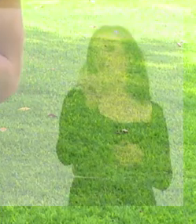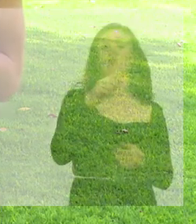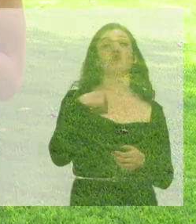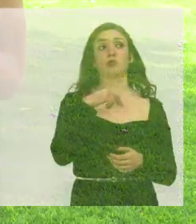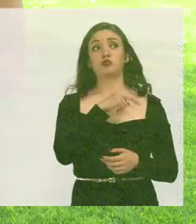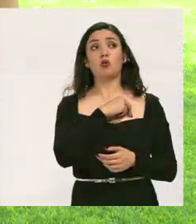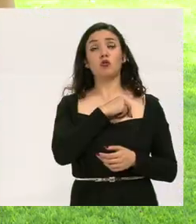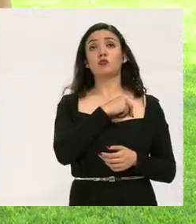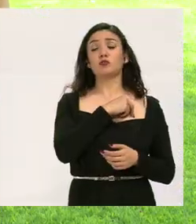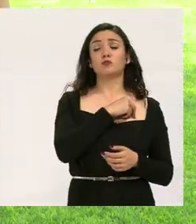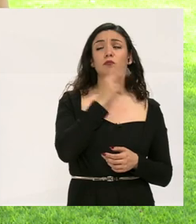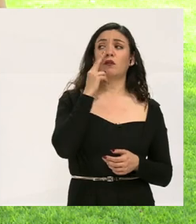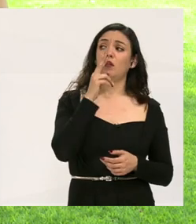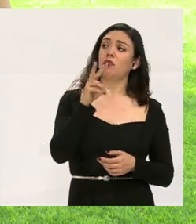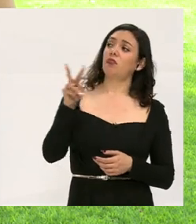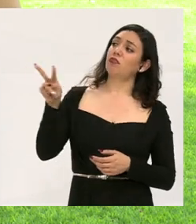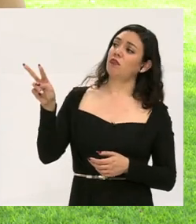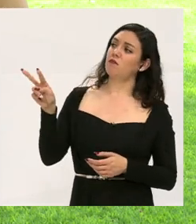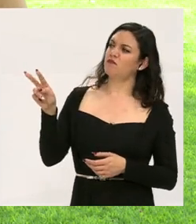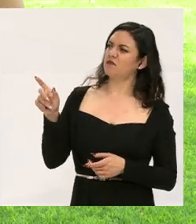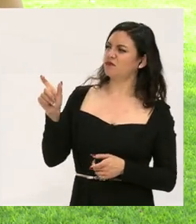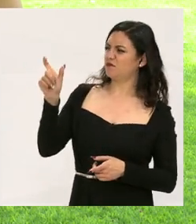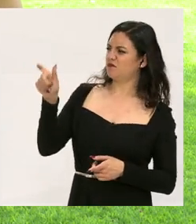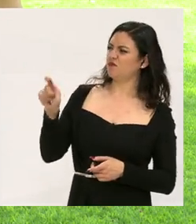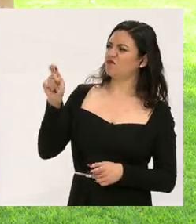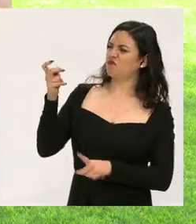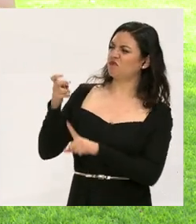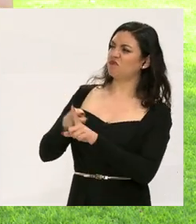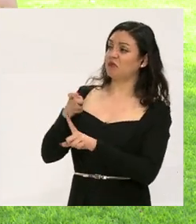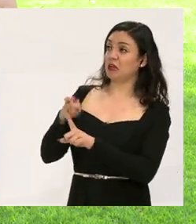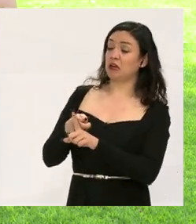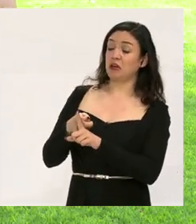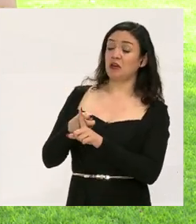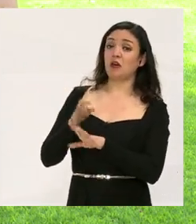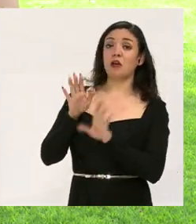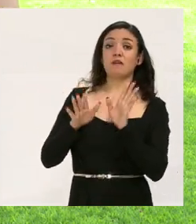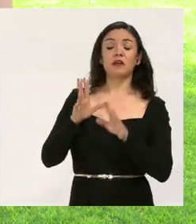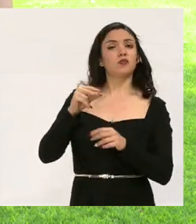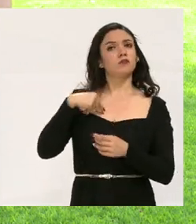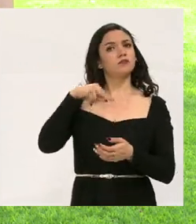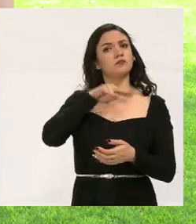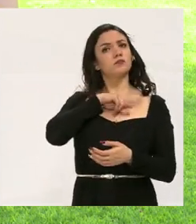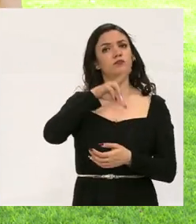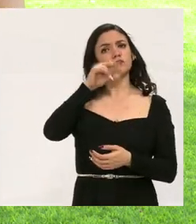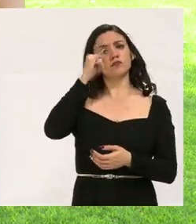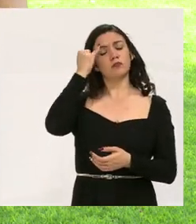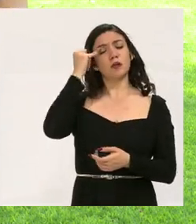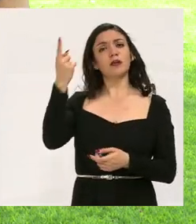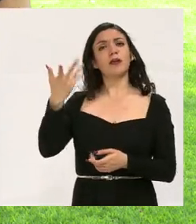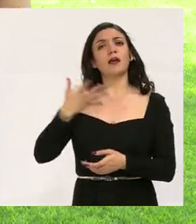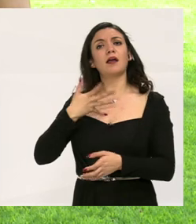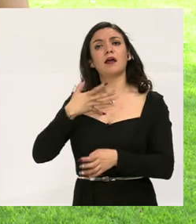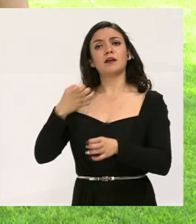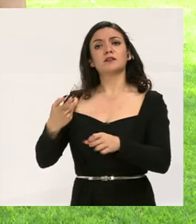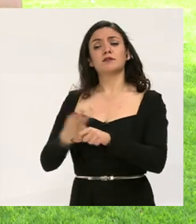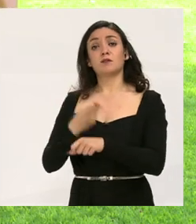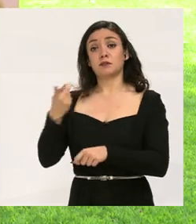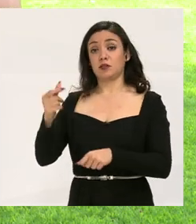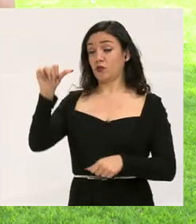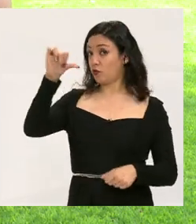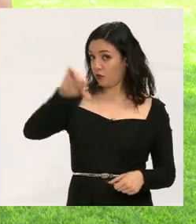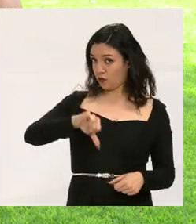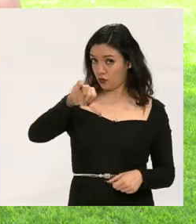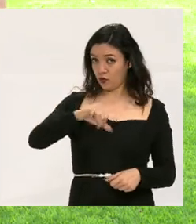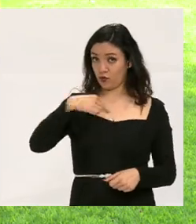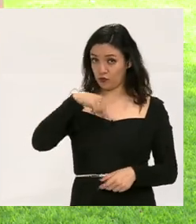Cuando volteamos y vemos a una persona y sin querer la juzgamos, muchas veces no nos imaginamos por lo que está pasando.